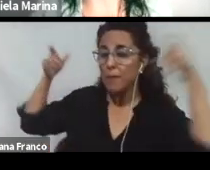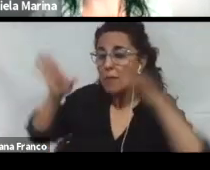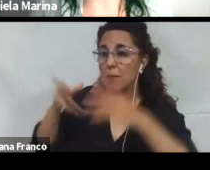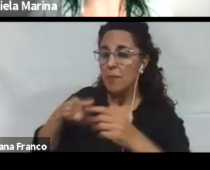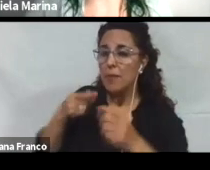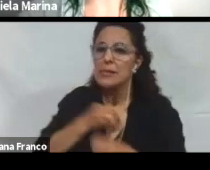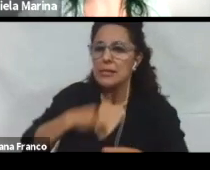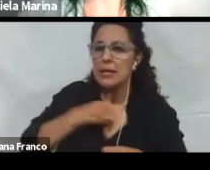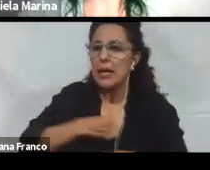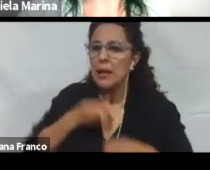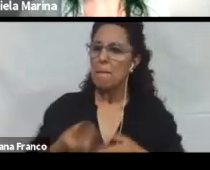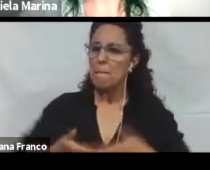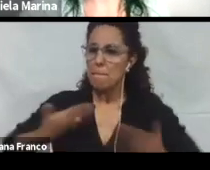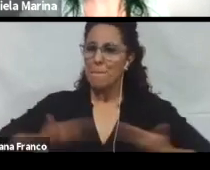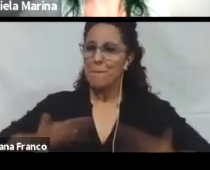más motivado.